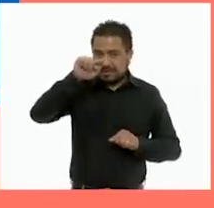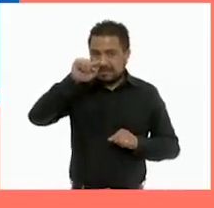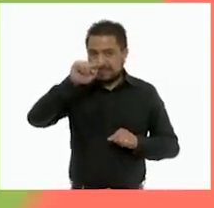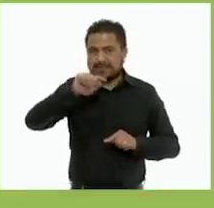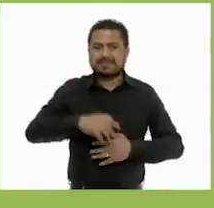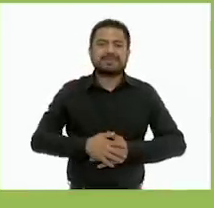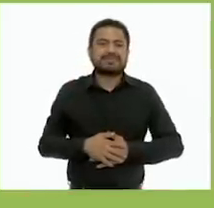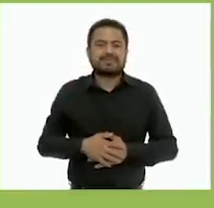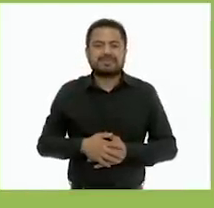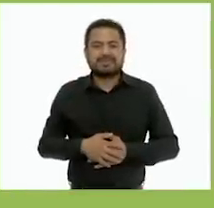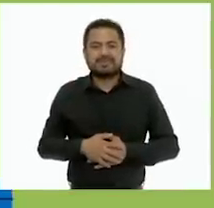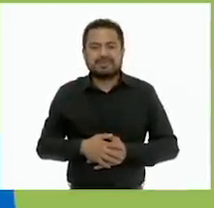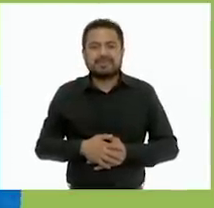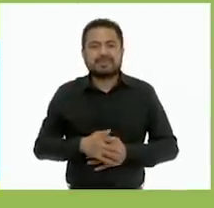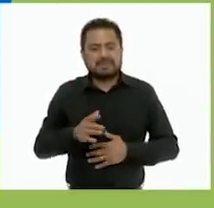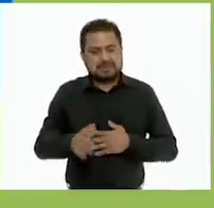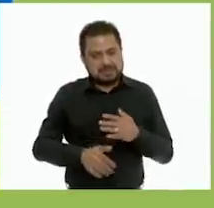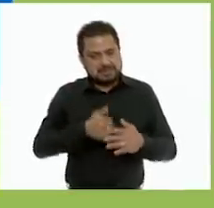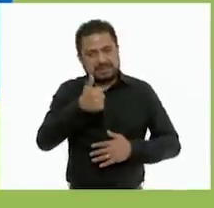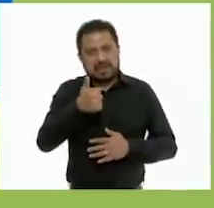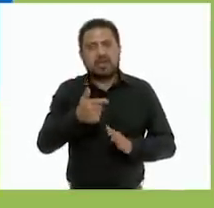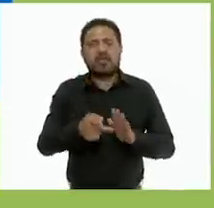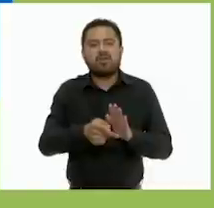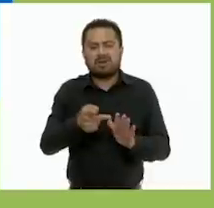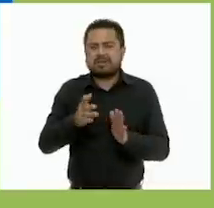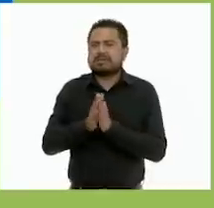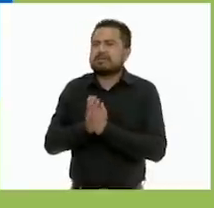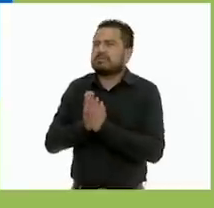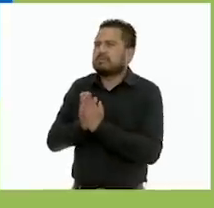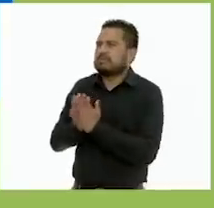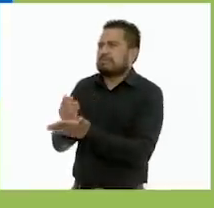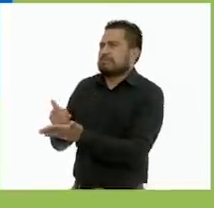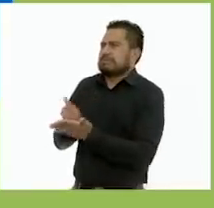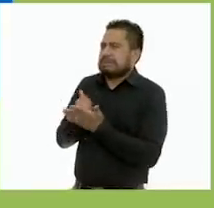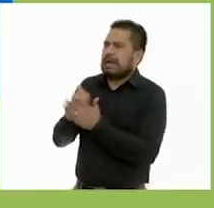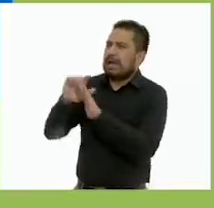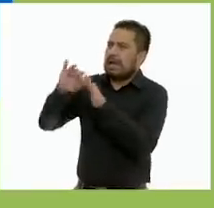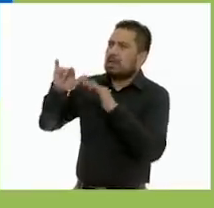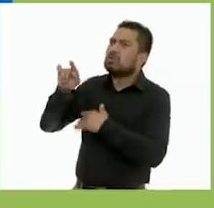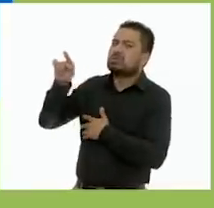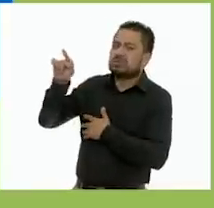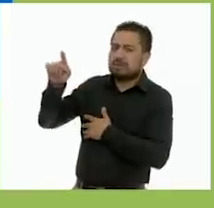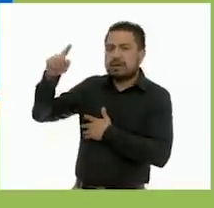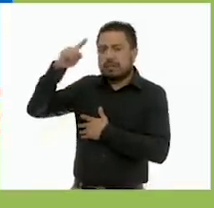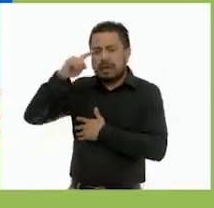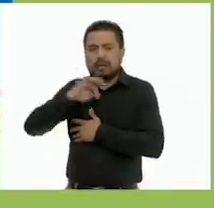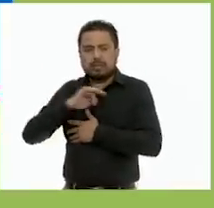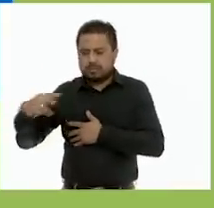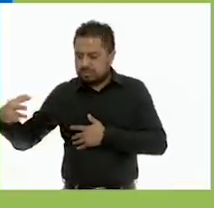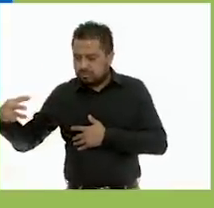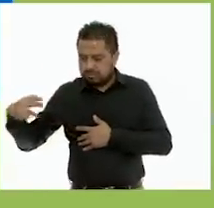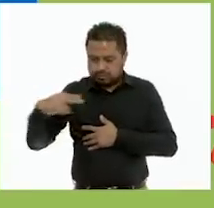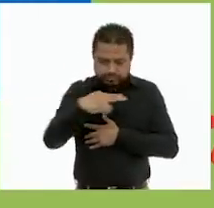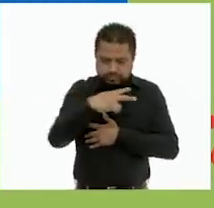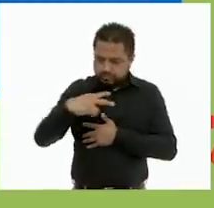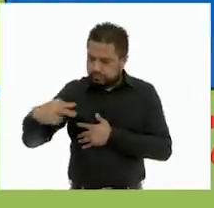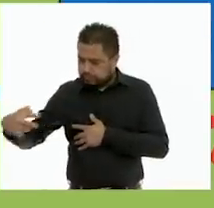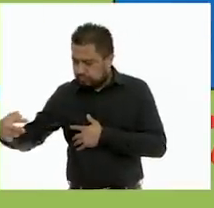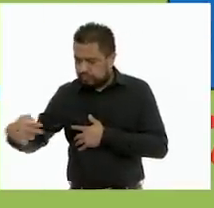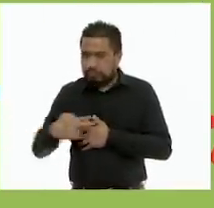abajo 6. Nuevamente pide ayuda a un adulto para recortar las líneas marcadas